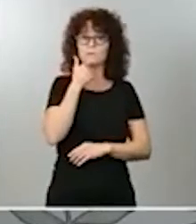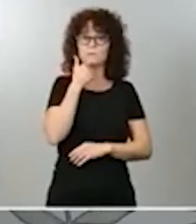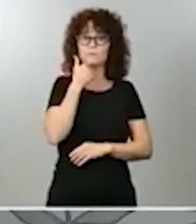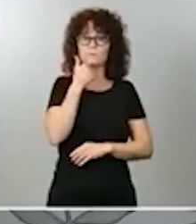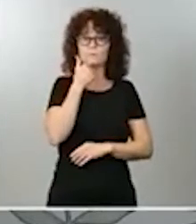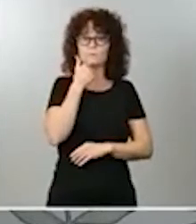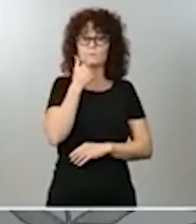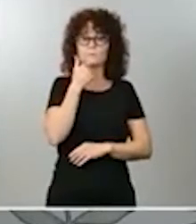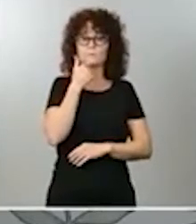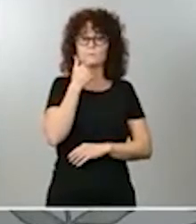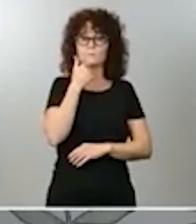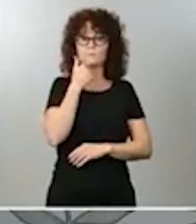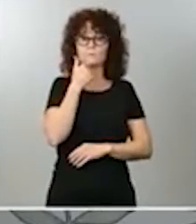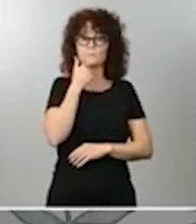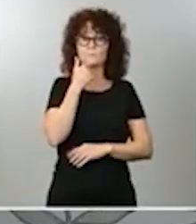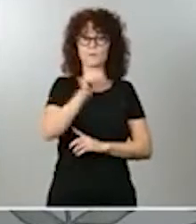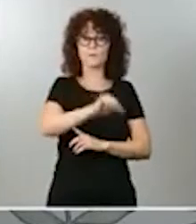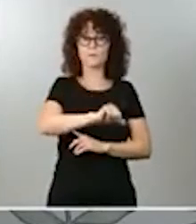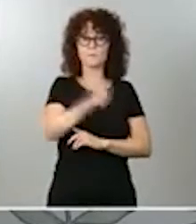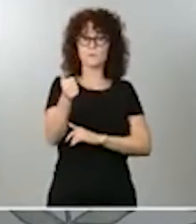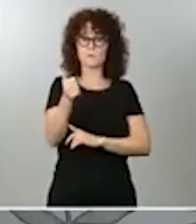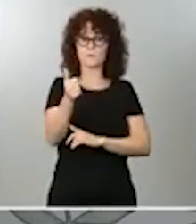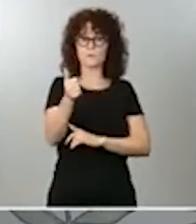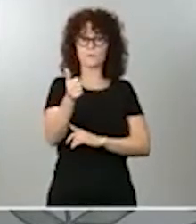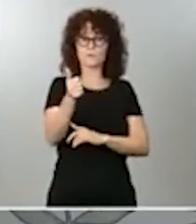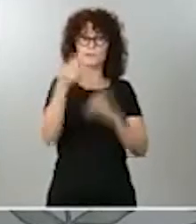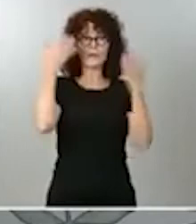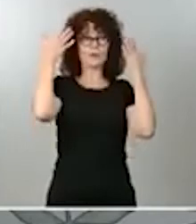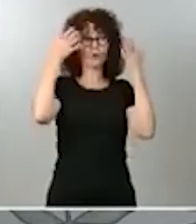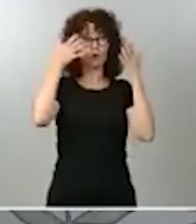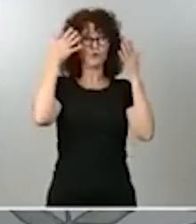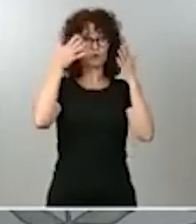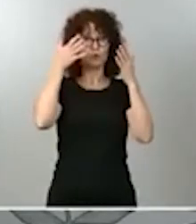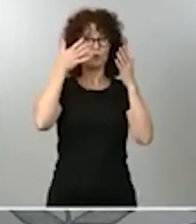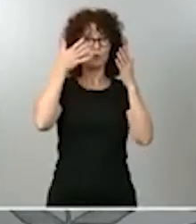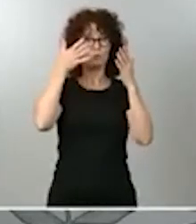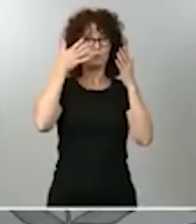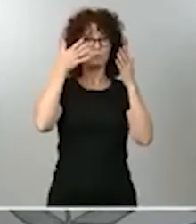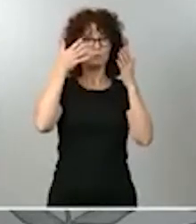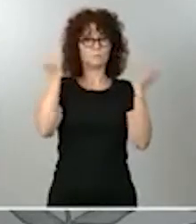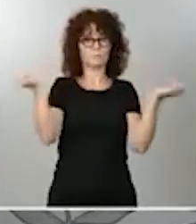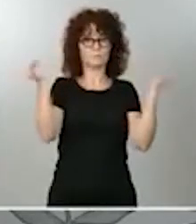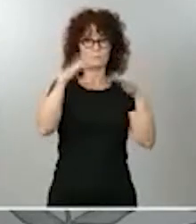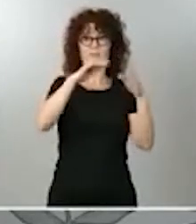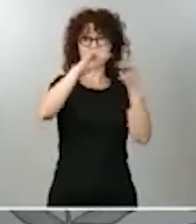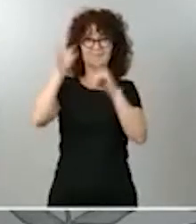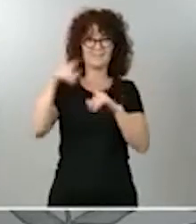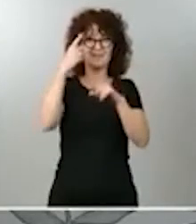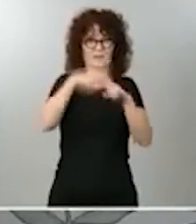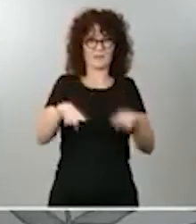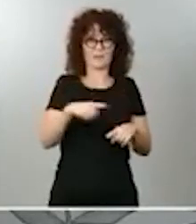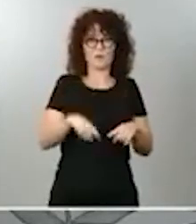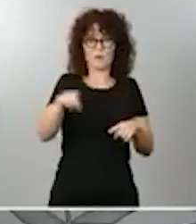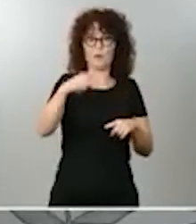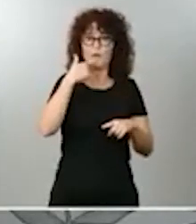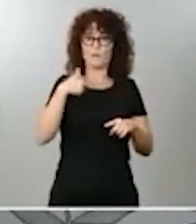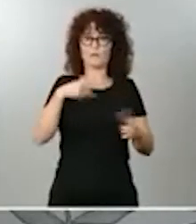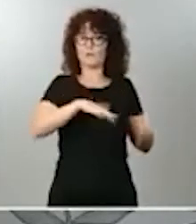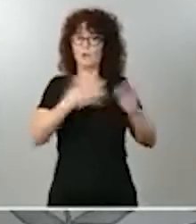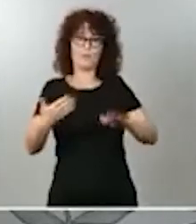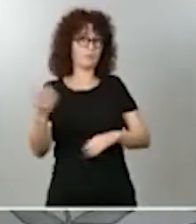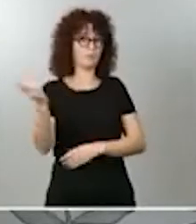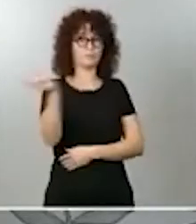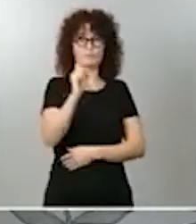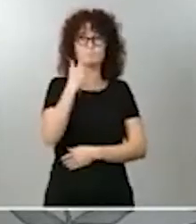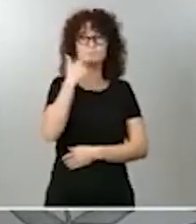aprobación de las recomendaciones del Consejo Interterritorial. Ante esta situación, lo que hace el decreto de alarma es